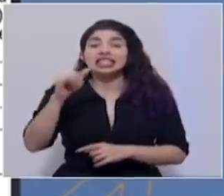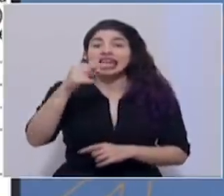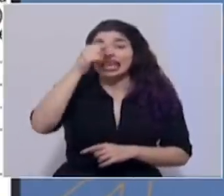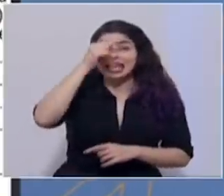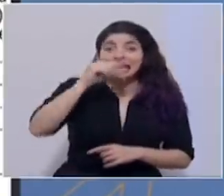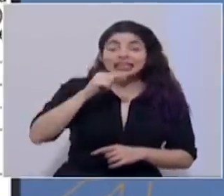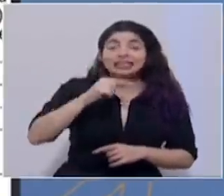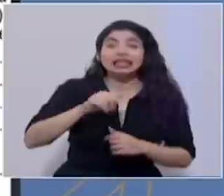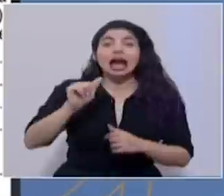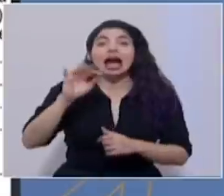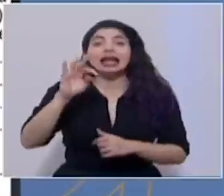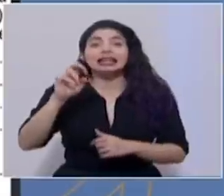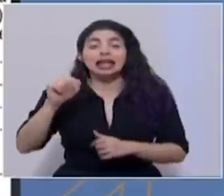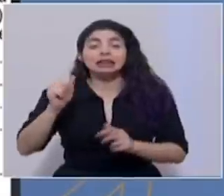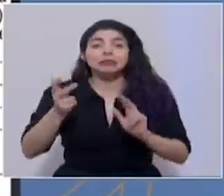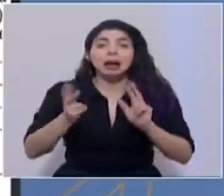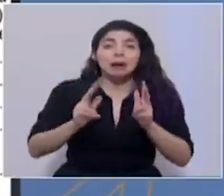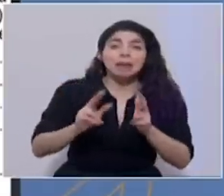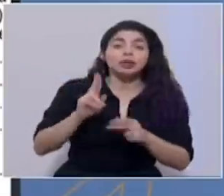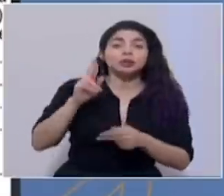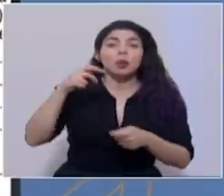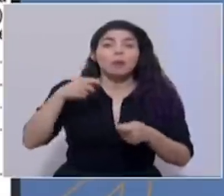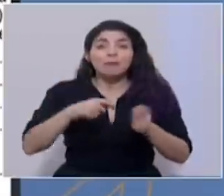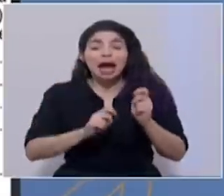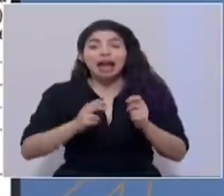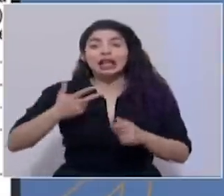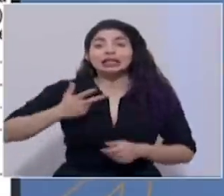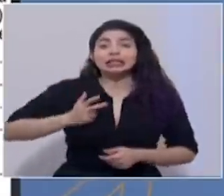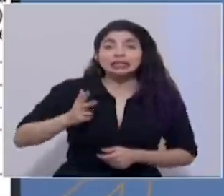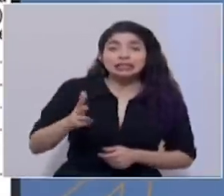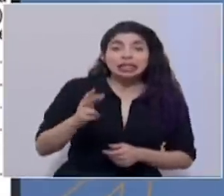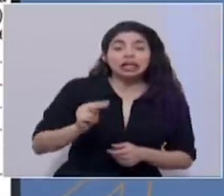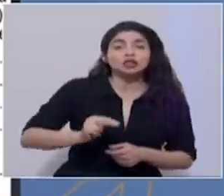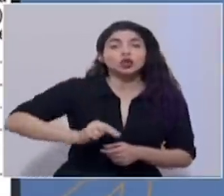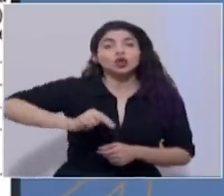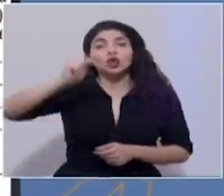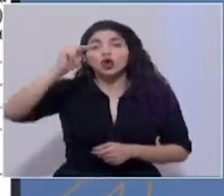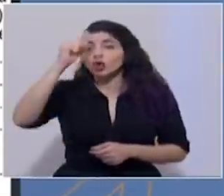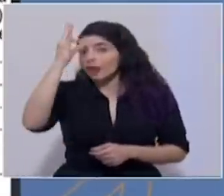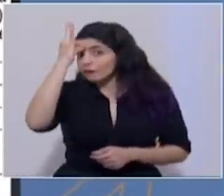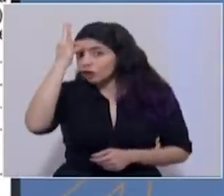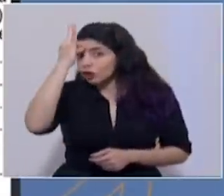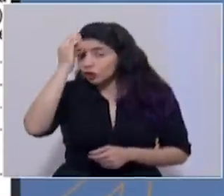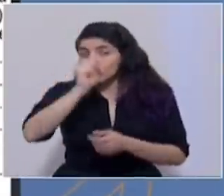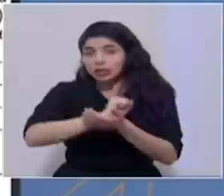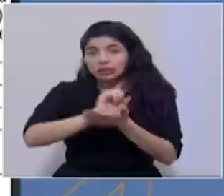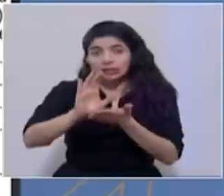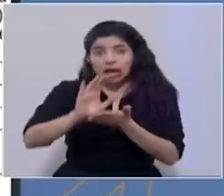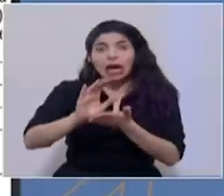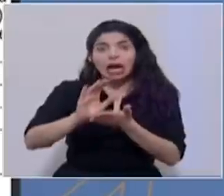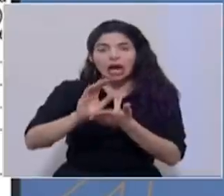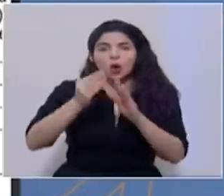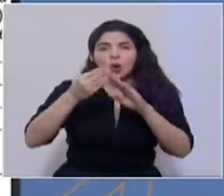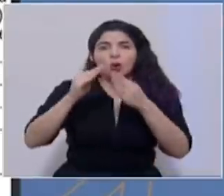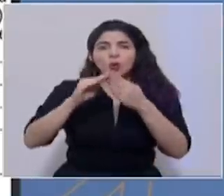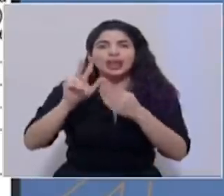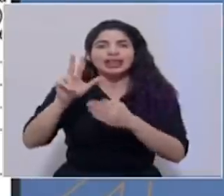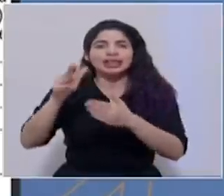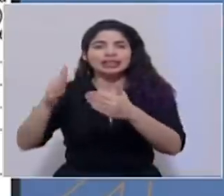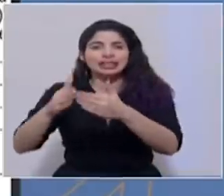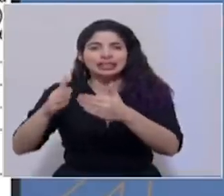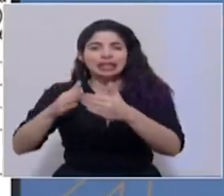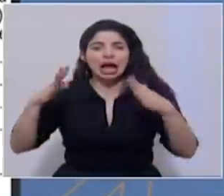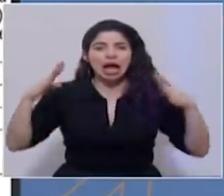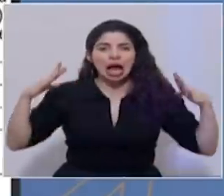Palmares, Upala, Los Chiles, el sector noreste del distrito de La Fortuna de San Carlos, con comunidades como Tres Esquinas,